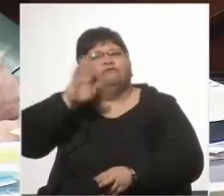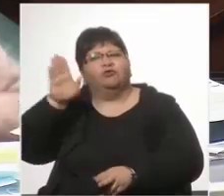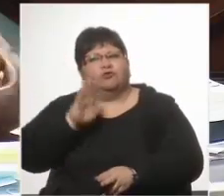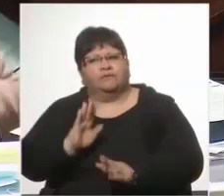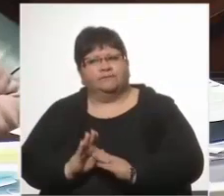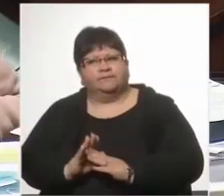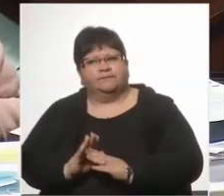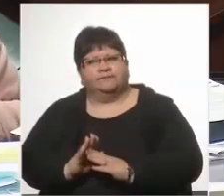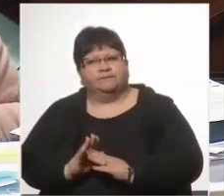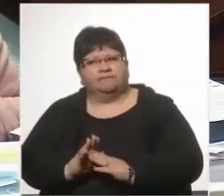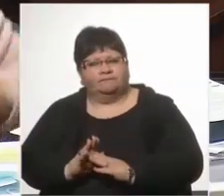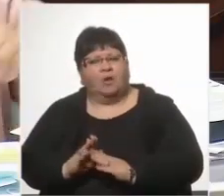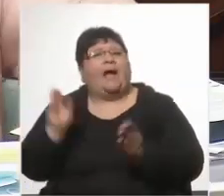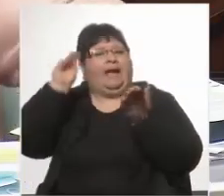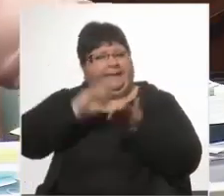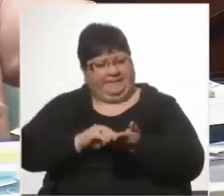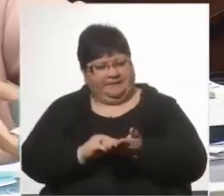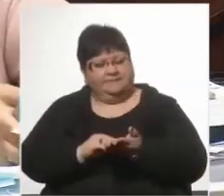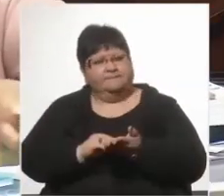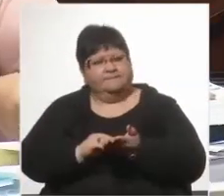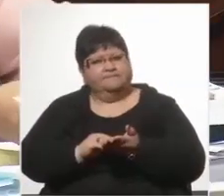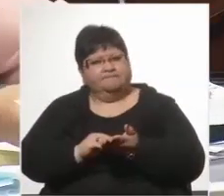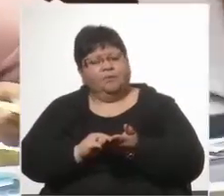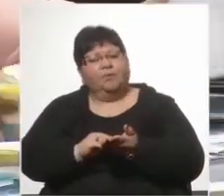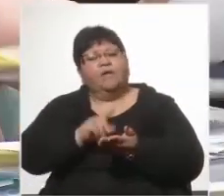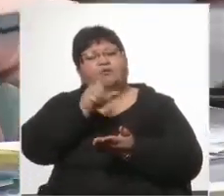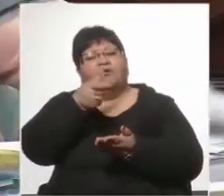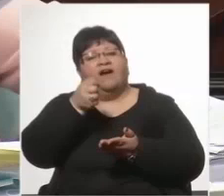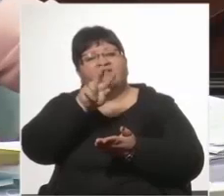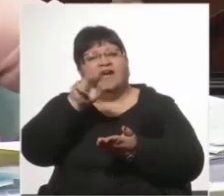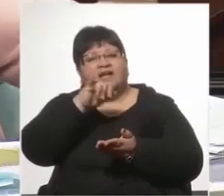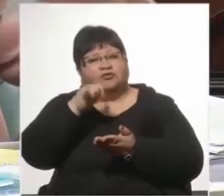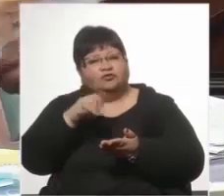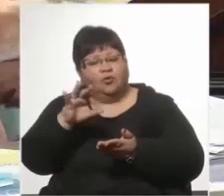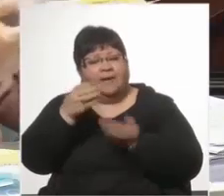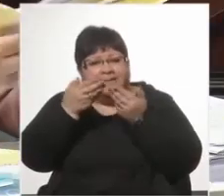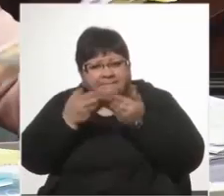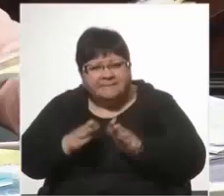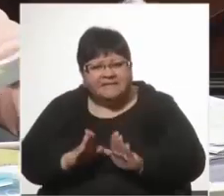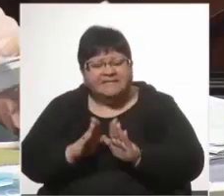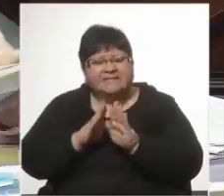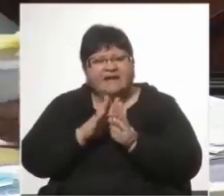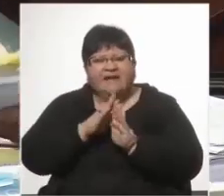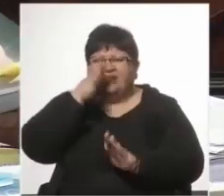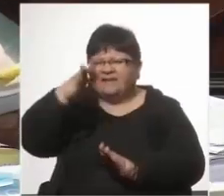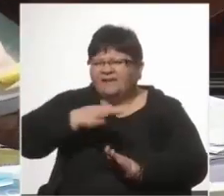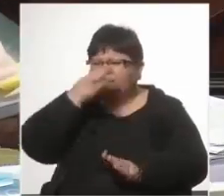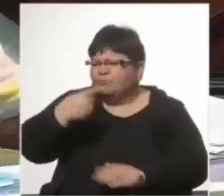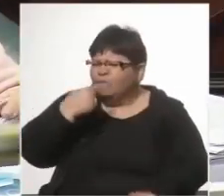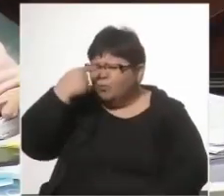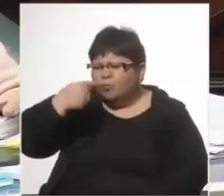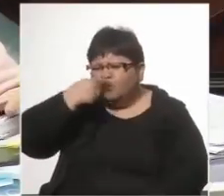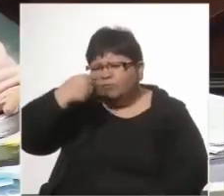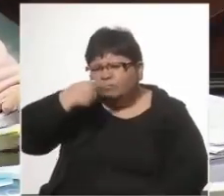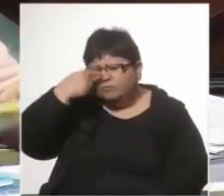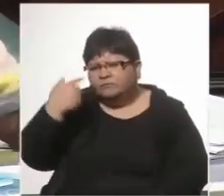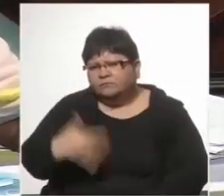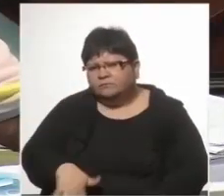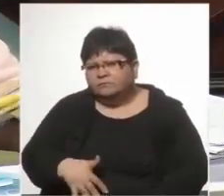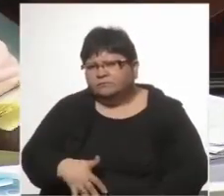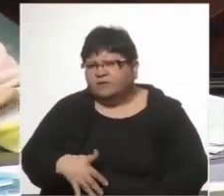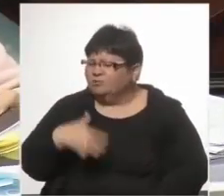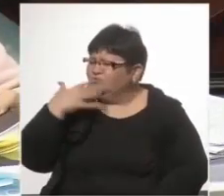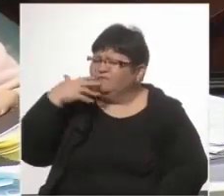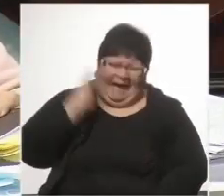Es más, cuando Gavazo empieza a declarar, que es sumamente interesante, es un